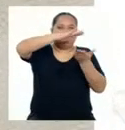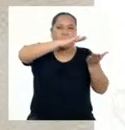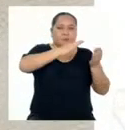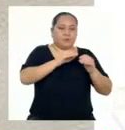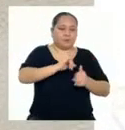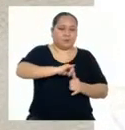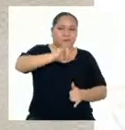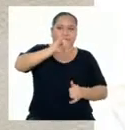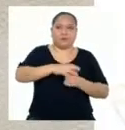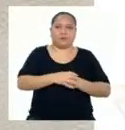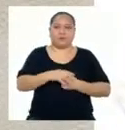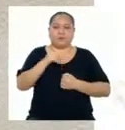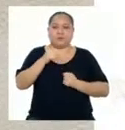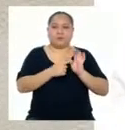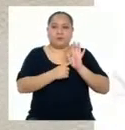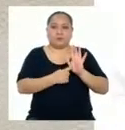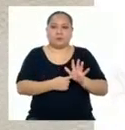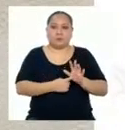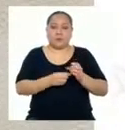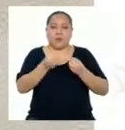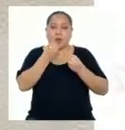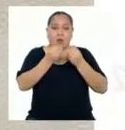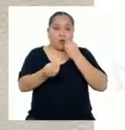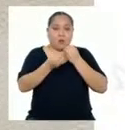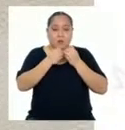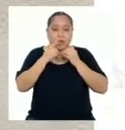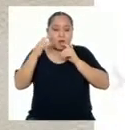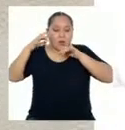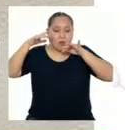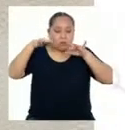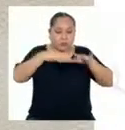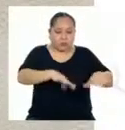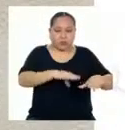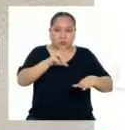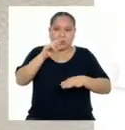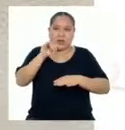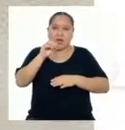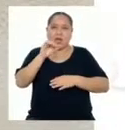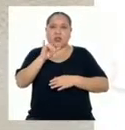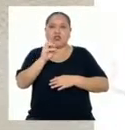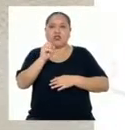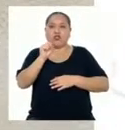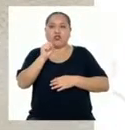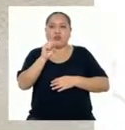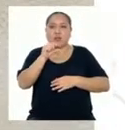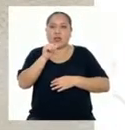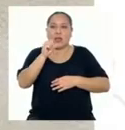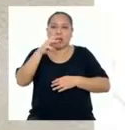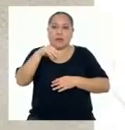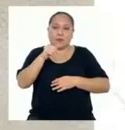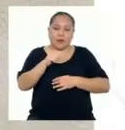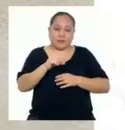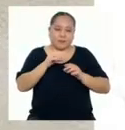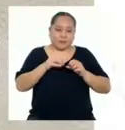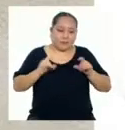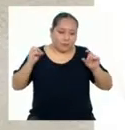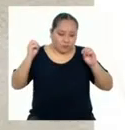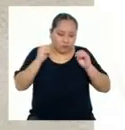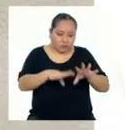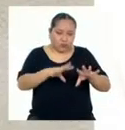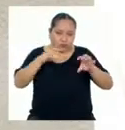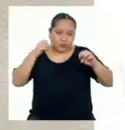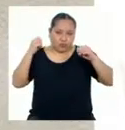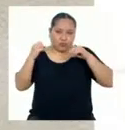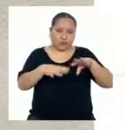Aquí se exponen Los productos A los rayos gamma Provenientes De la fuente De radiaciones Del radisótopo Cobalto 60